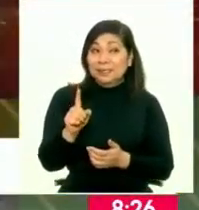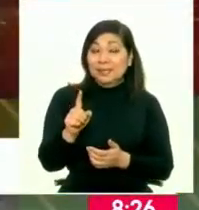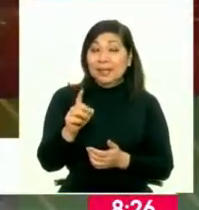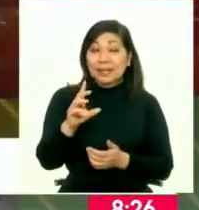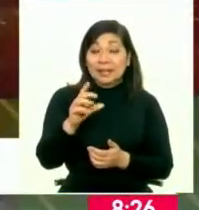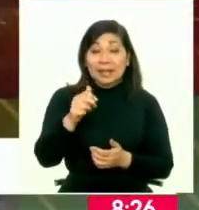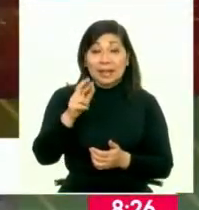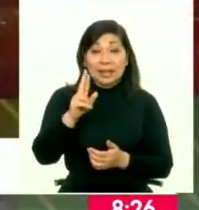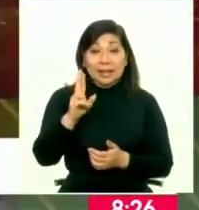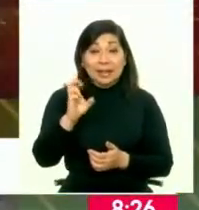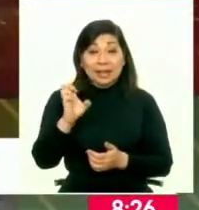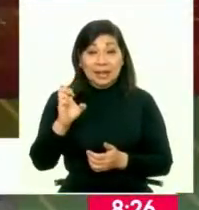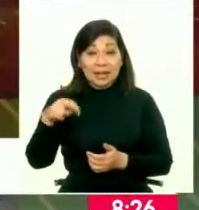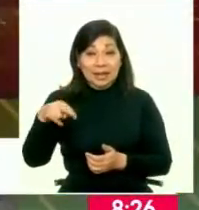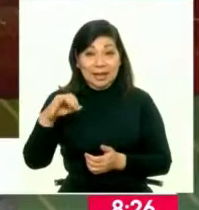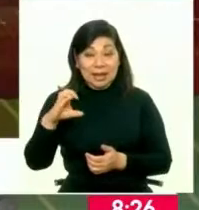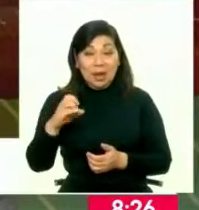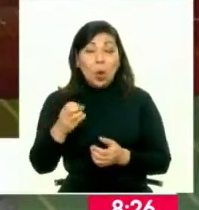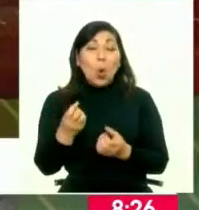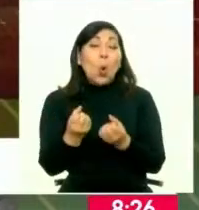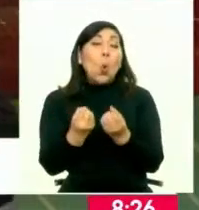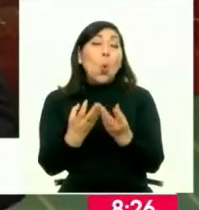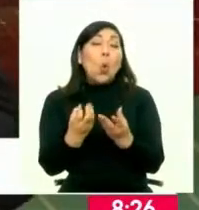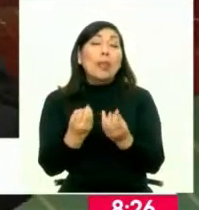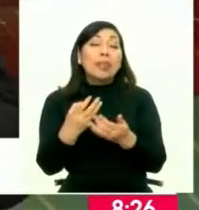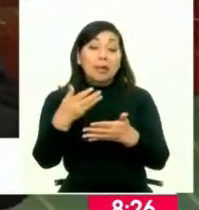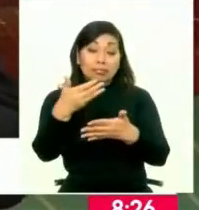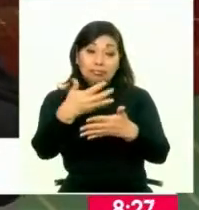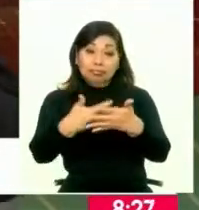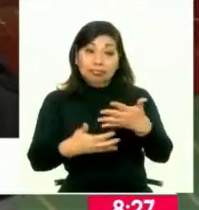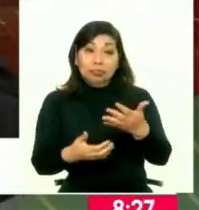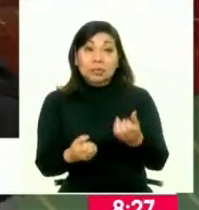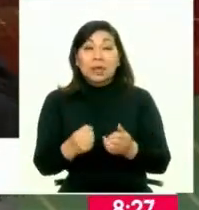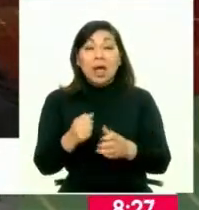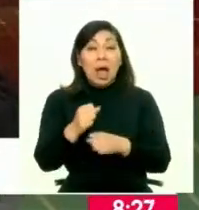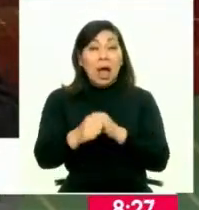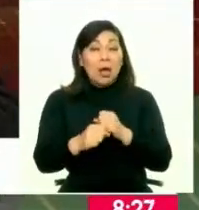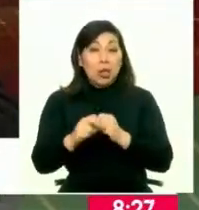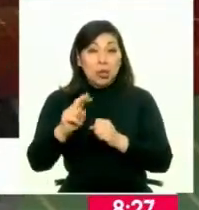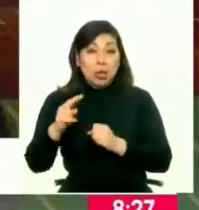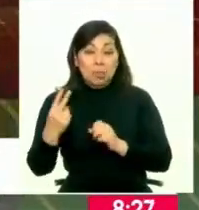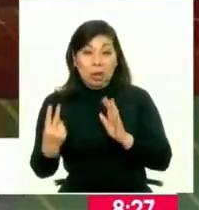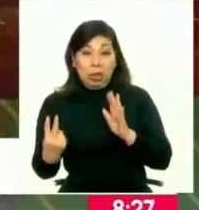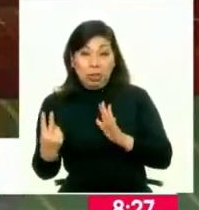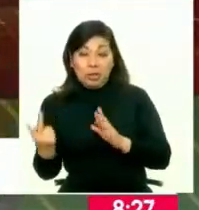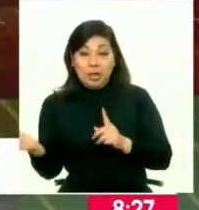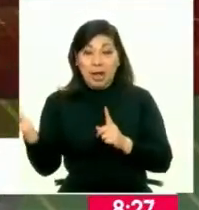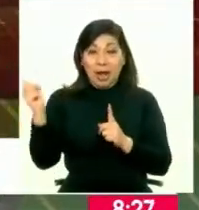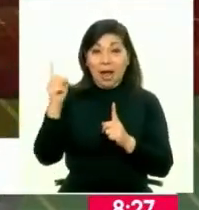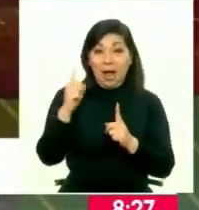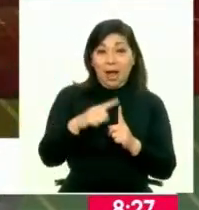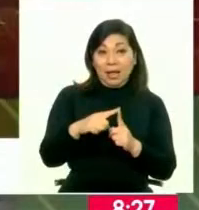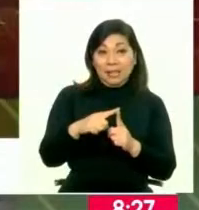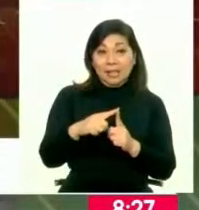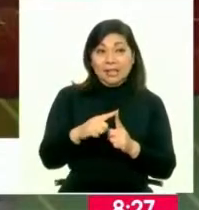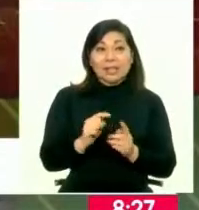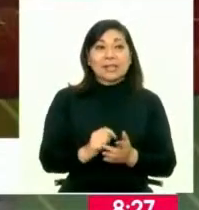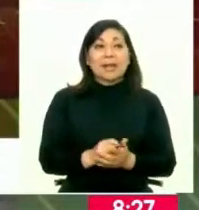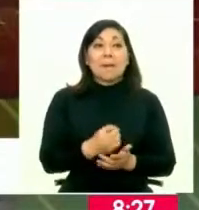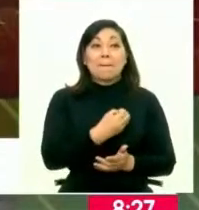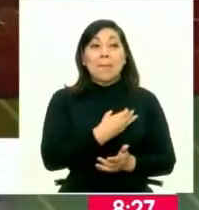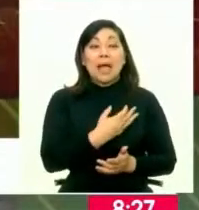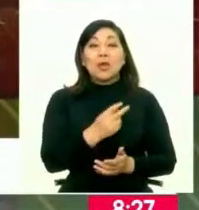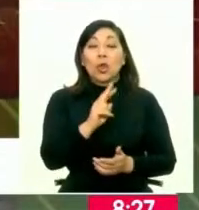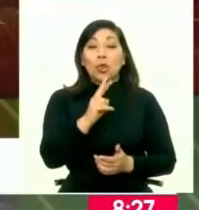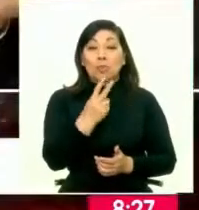desarrollado este boletín estadístico, donde, como te comentaba, está la población desde el año 2012 hasta justamente mayo